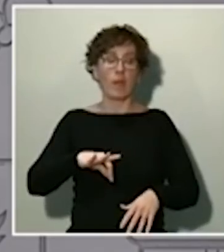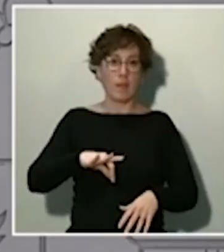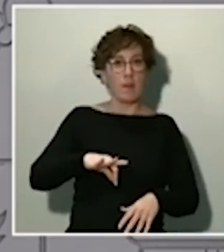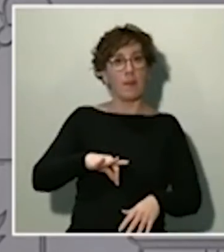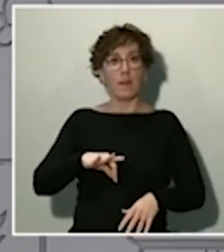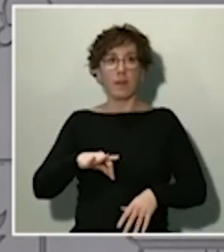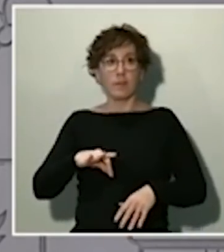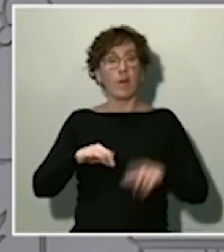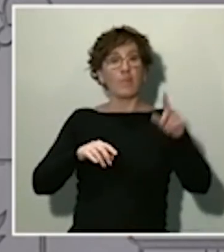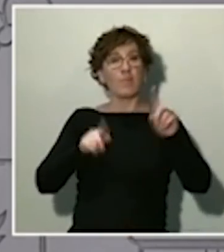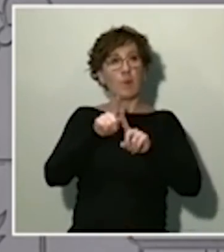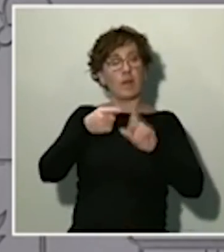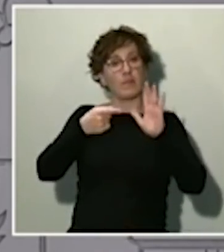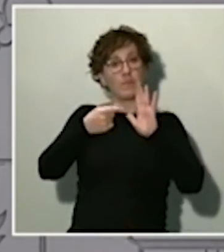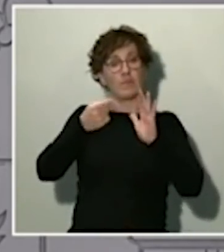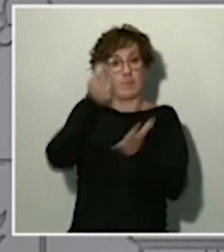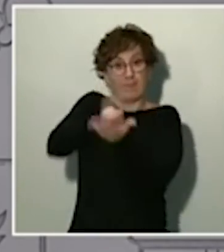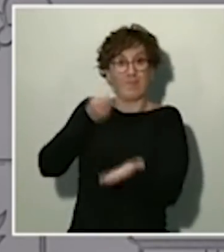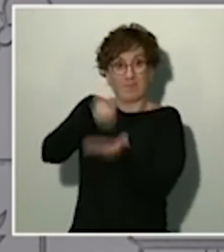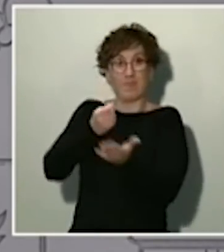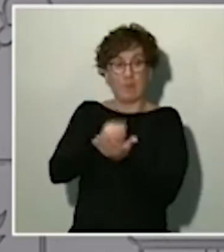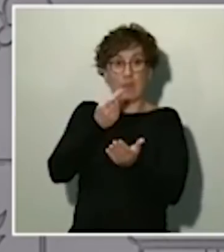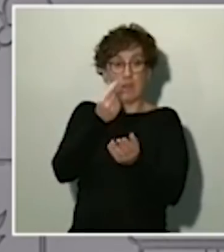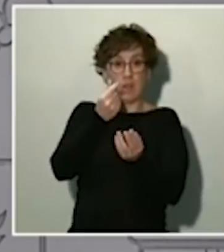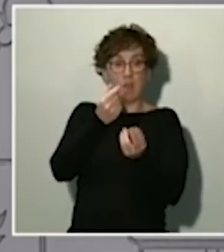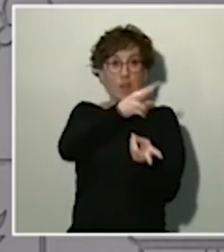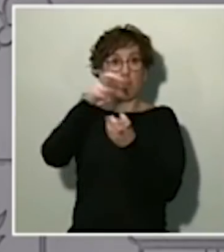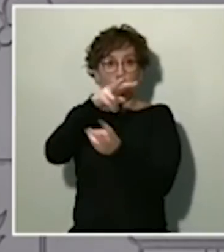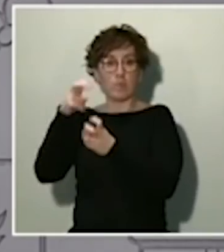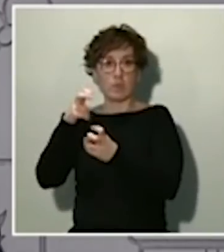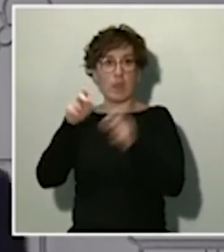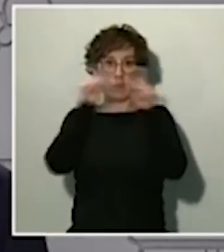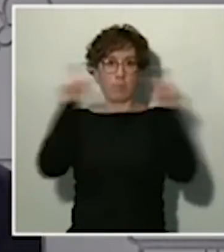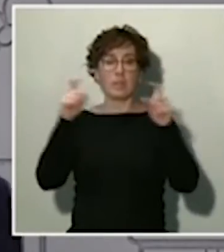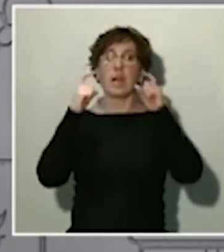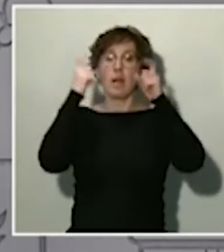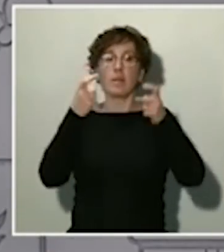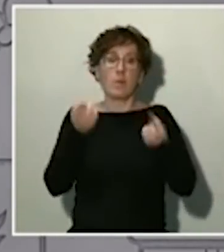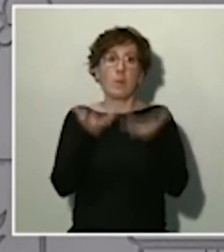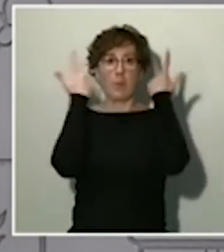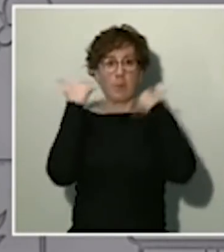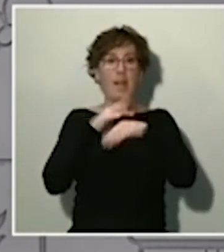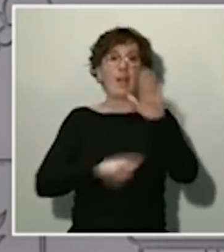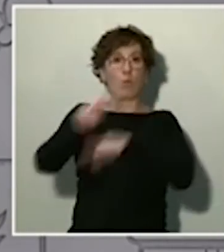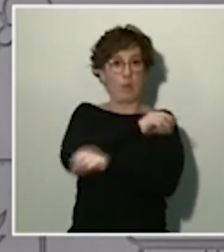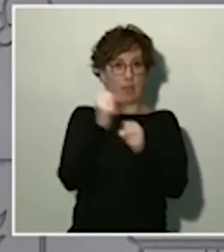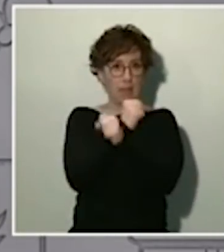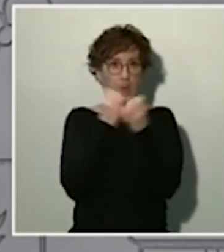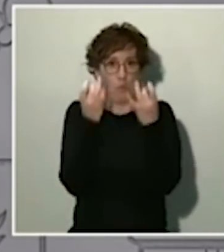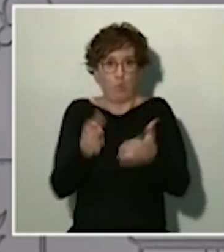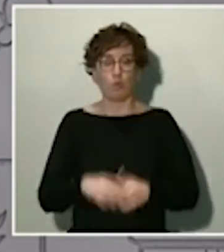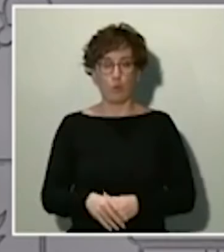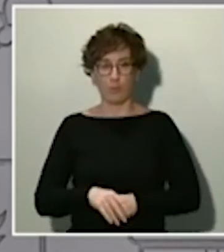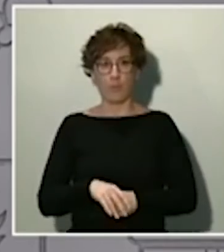financieras de las empresas y recuperar el empleo cuanto antes. El tercer conjunto de medidas está